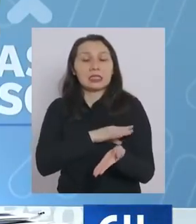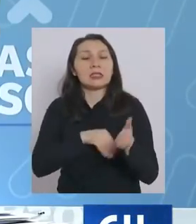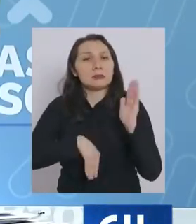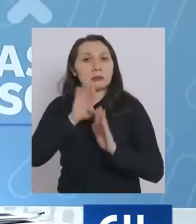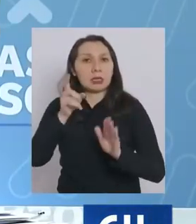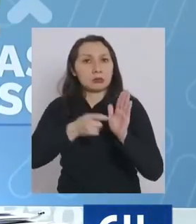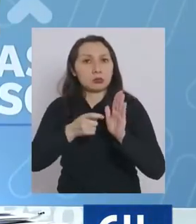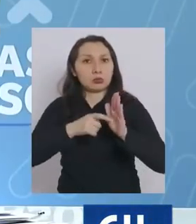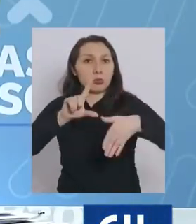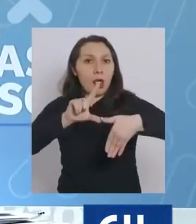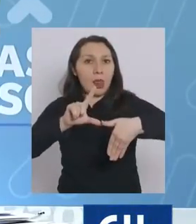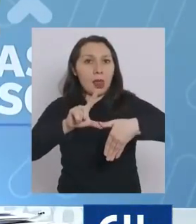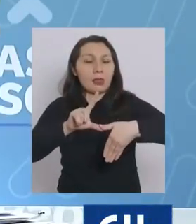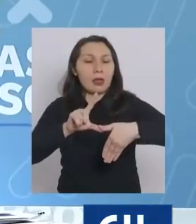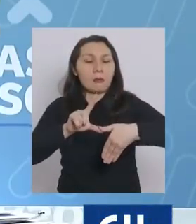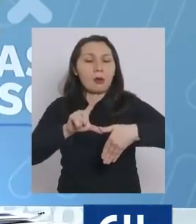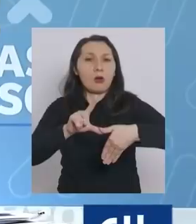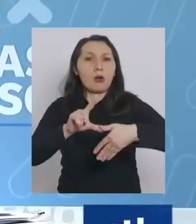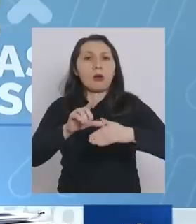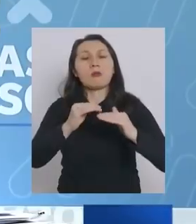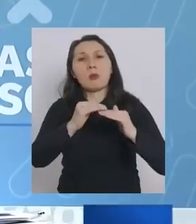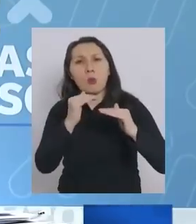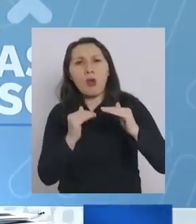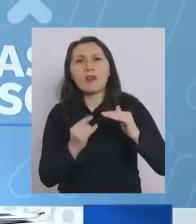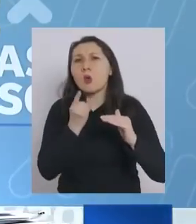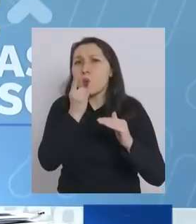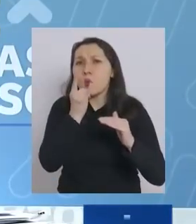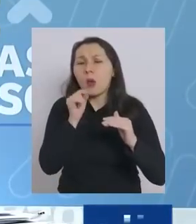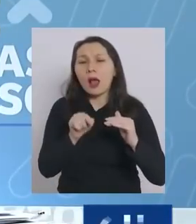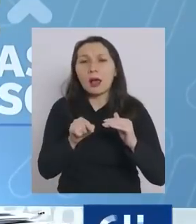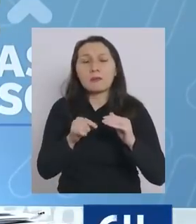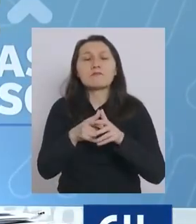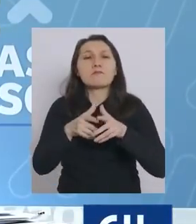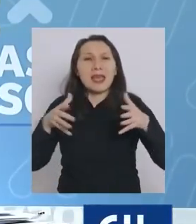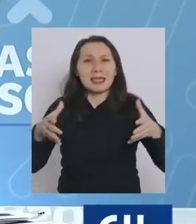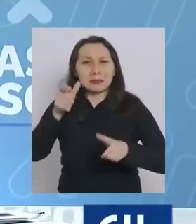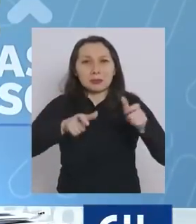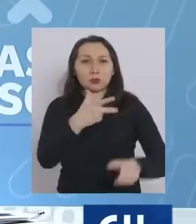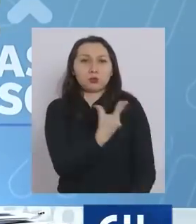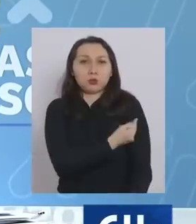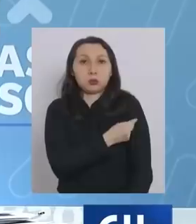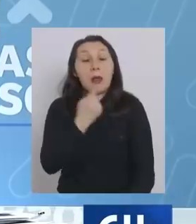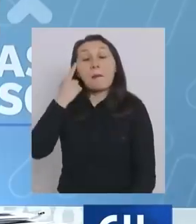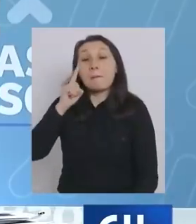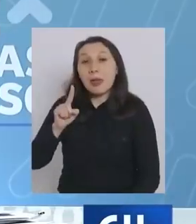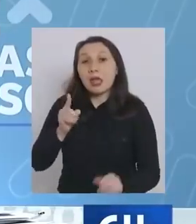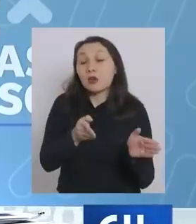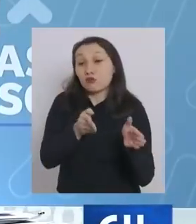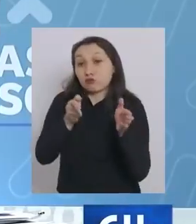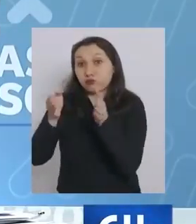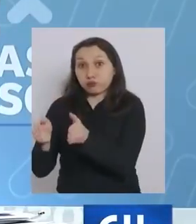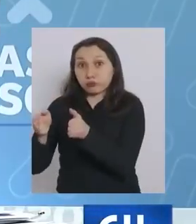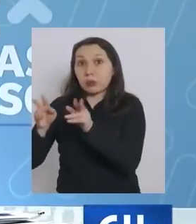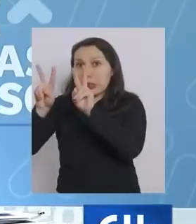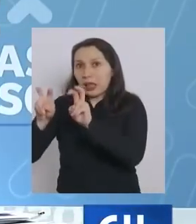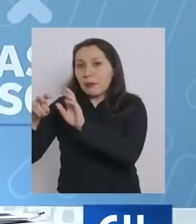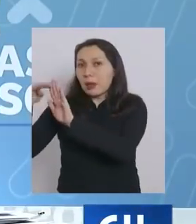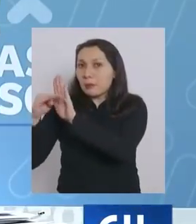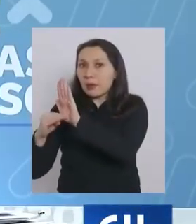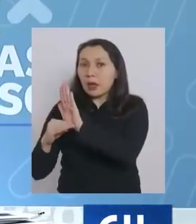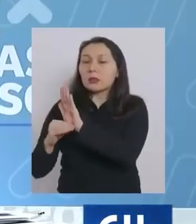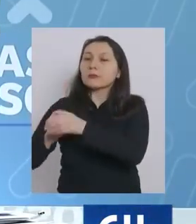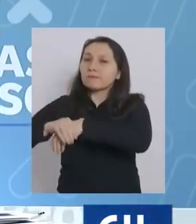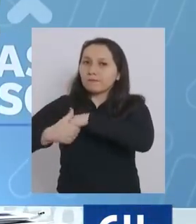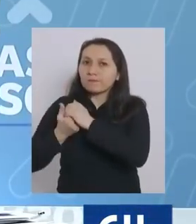de Latinoamérica, muy por debajo de Uruguay, con la mayor tasa de vacunación, pero hemos mantenido las medidas